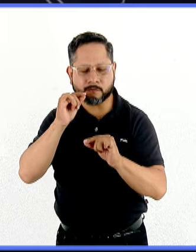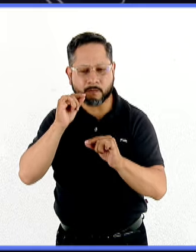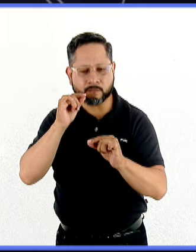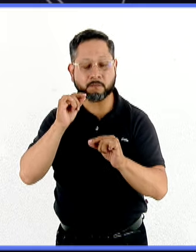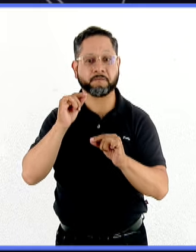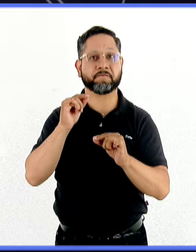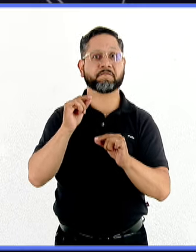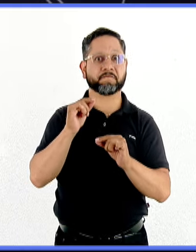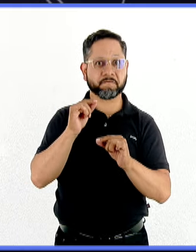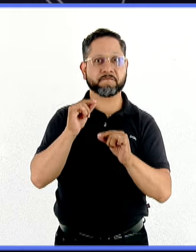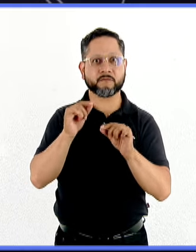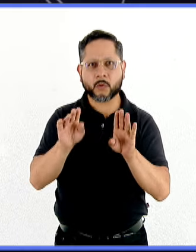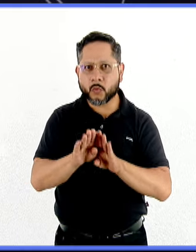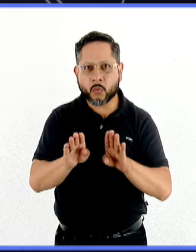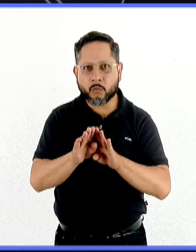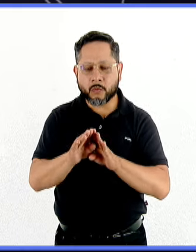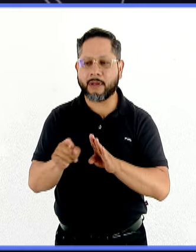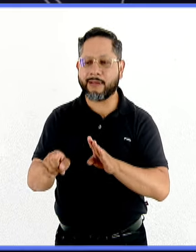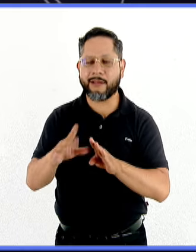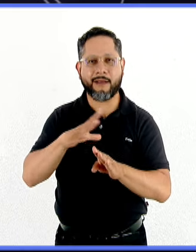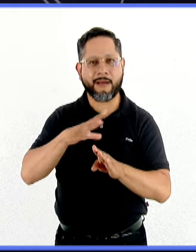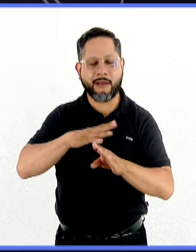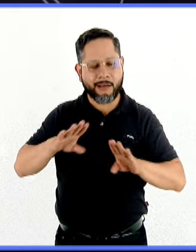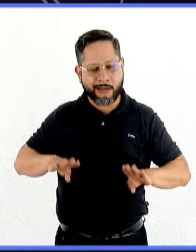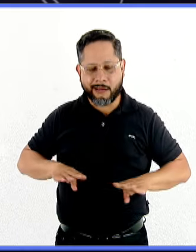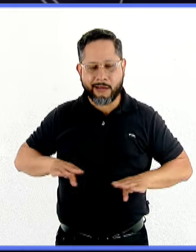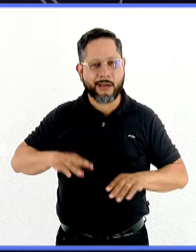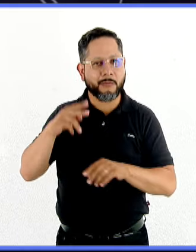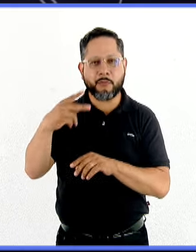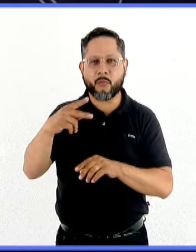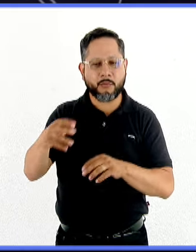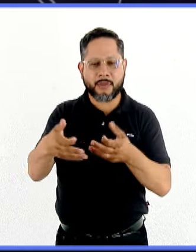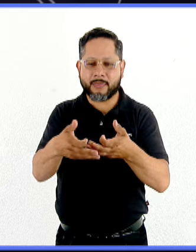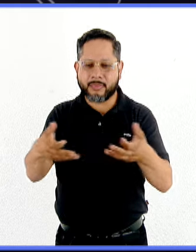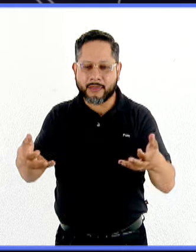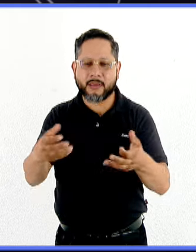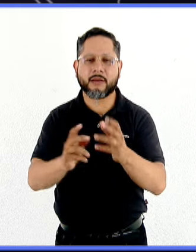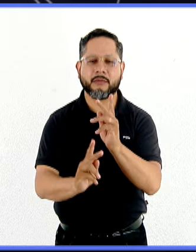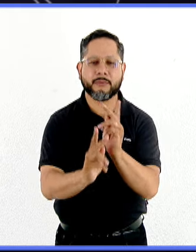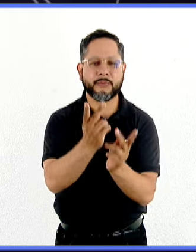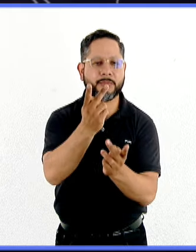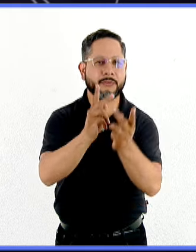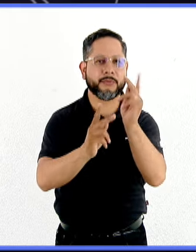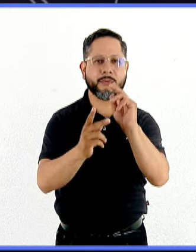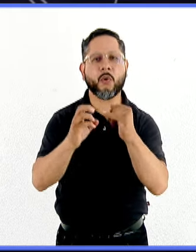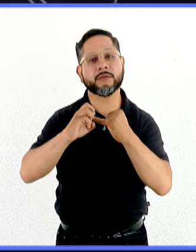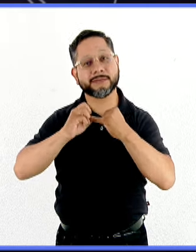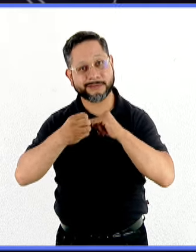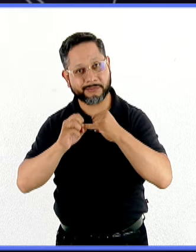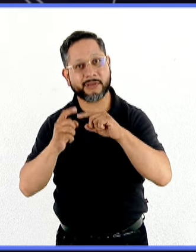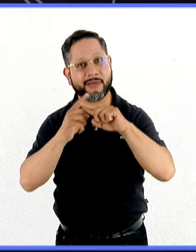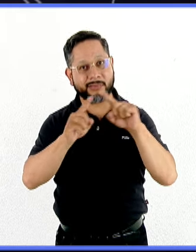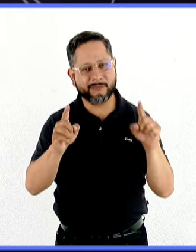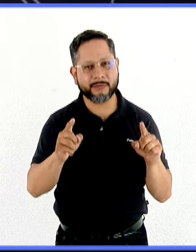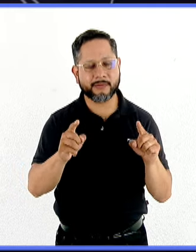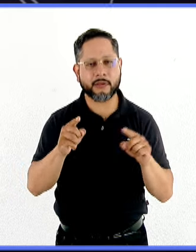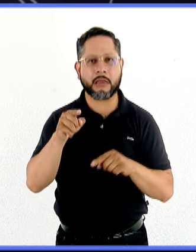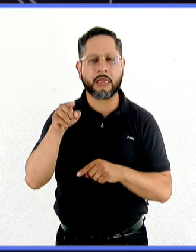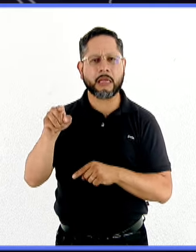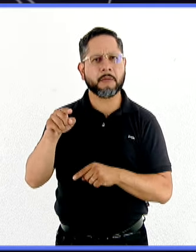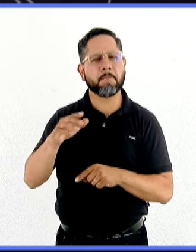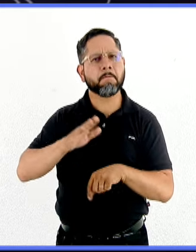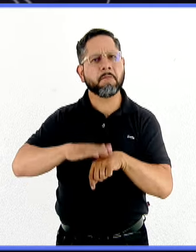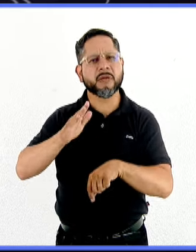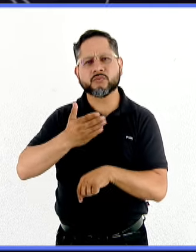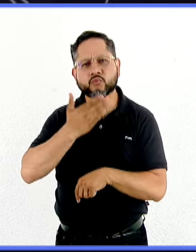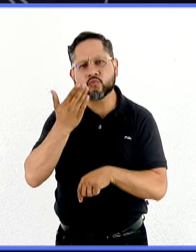picor depende en gran medida de las características del terreno y de la variedad de la semilla. Los más habituales son